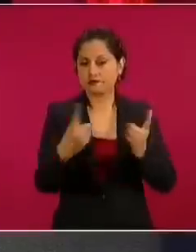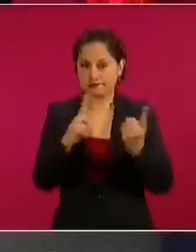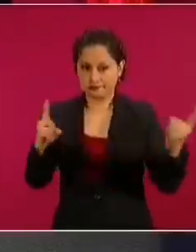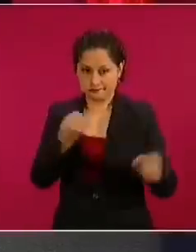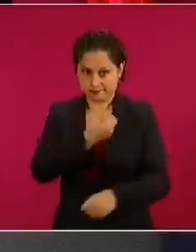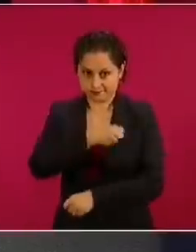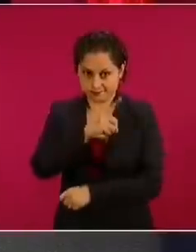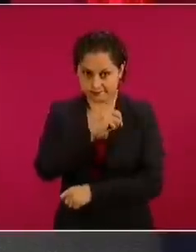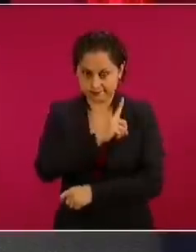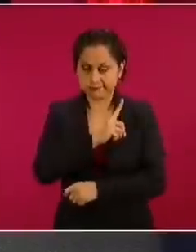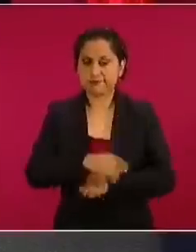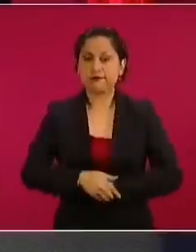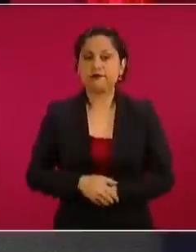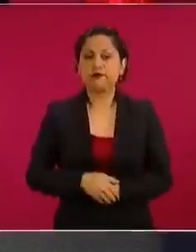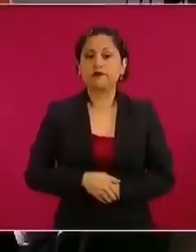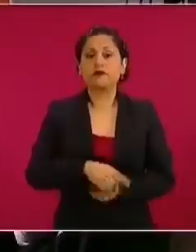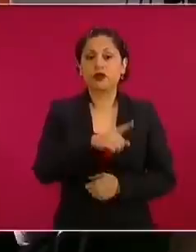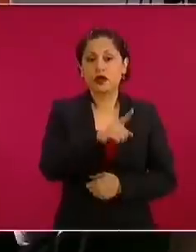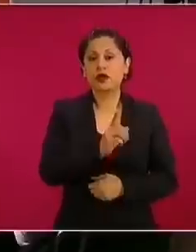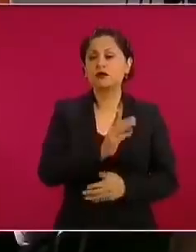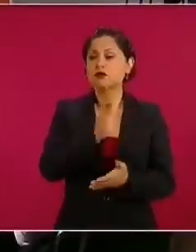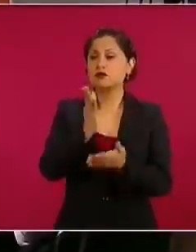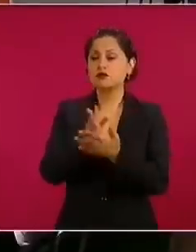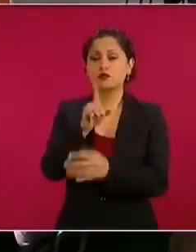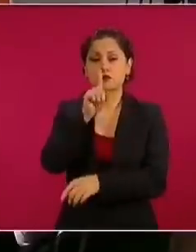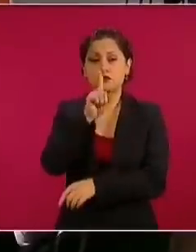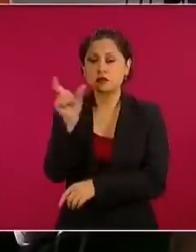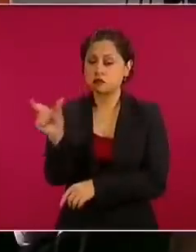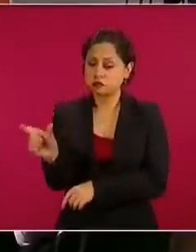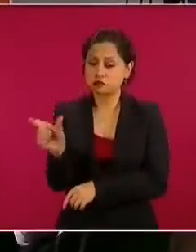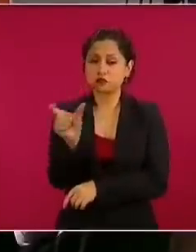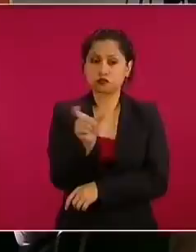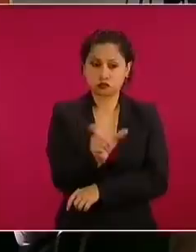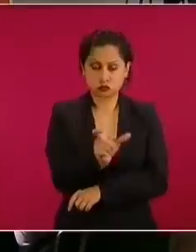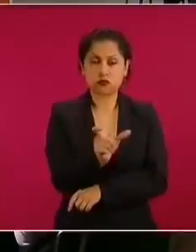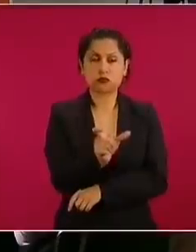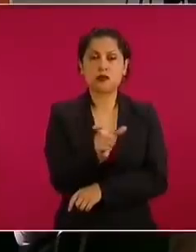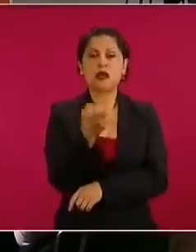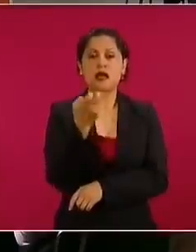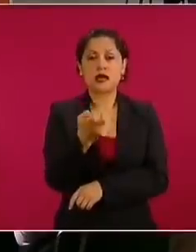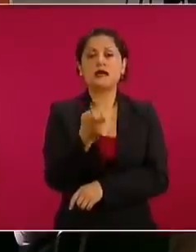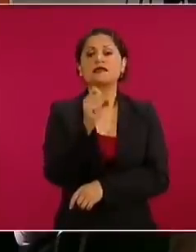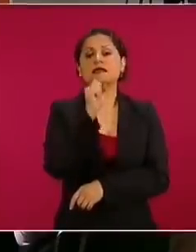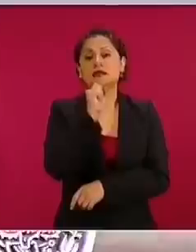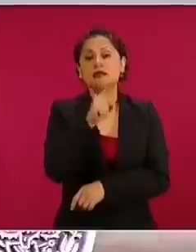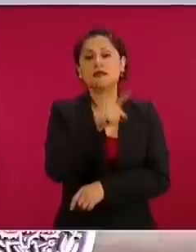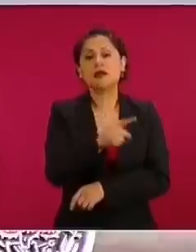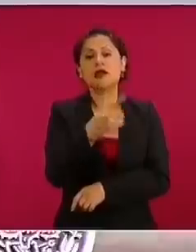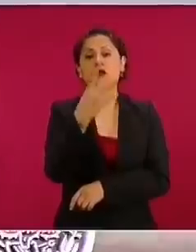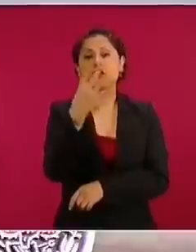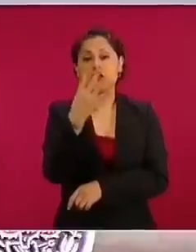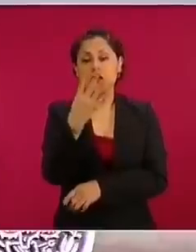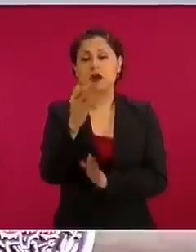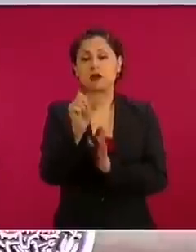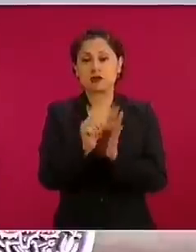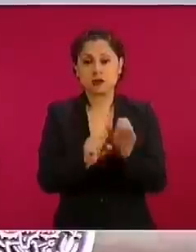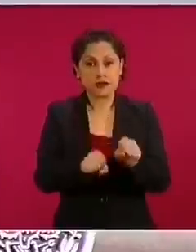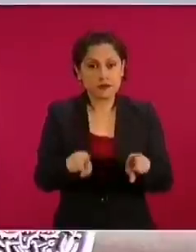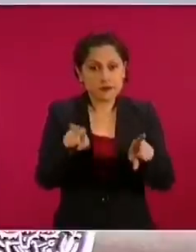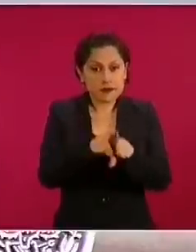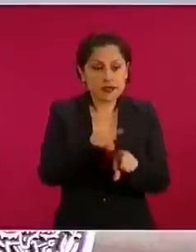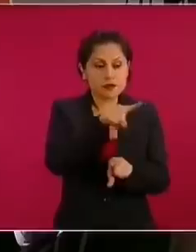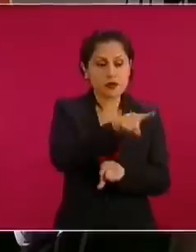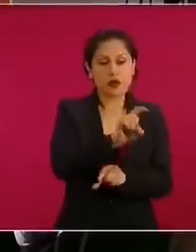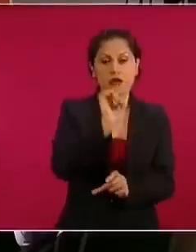bancaria y con esa tarjeta, con esa cuenta al cuarto mes iniciarán el